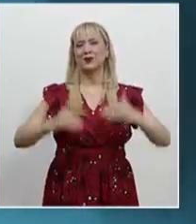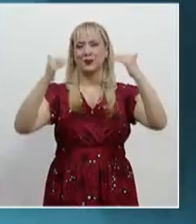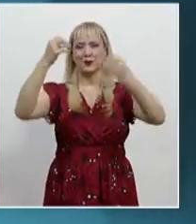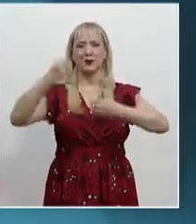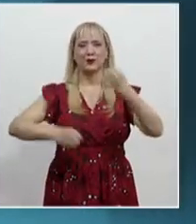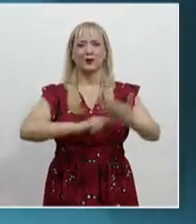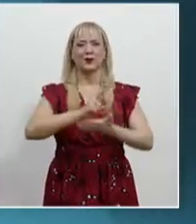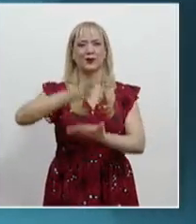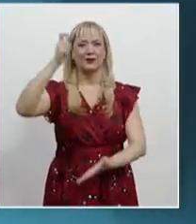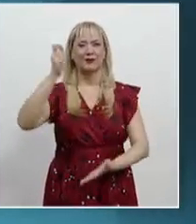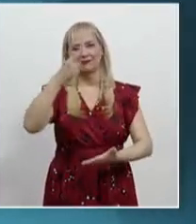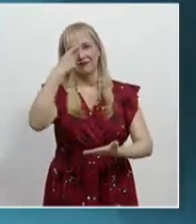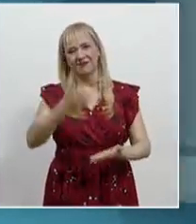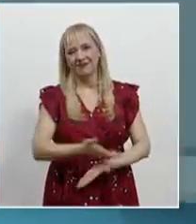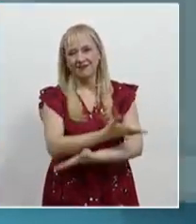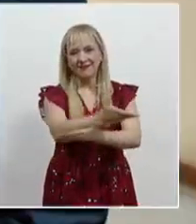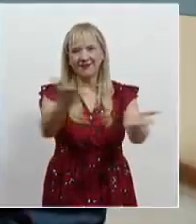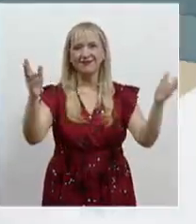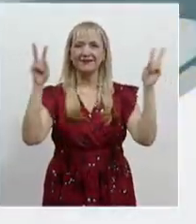Suprema Corte.